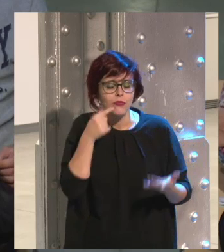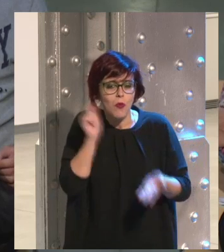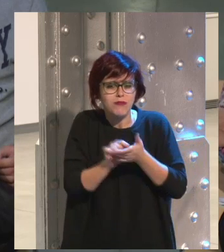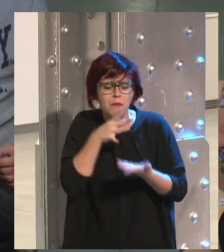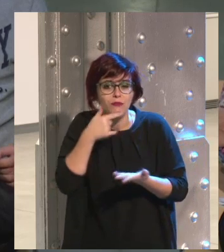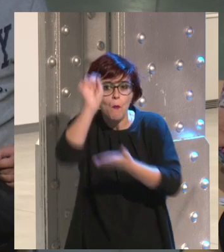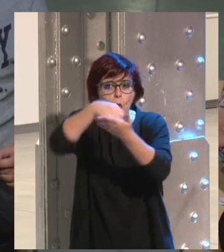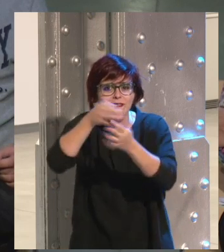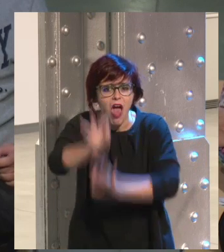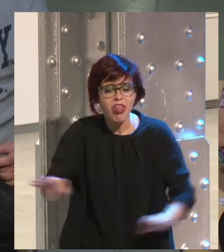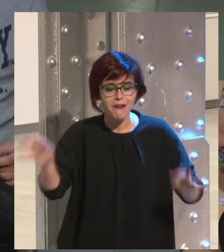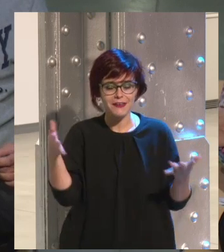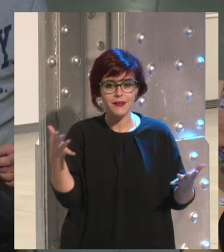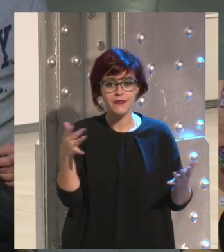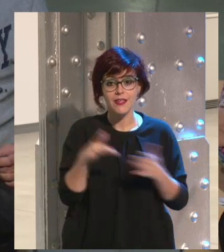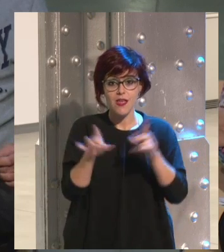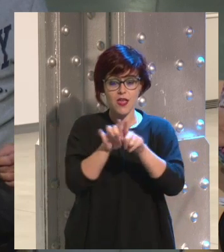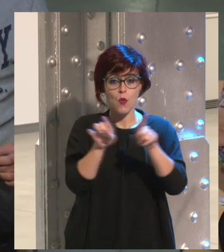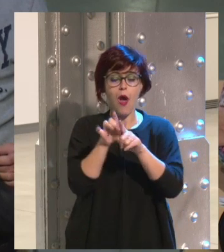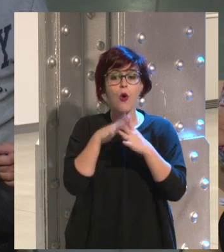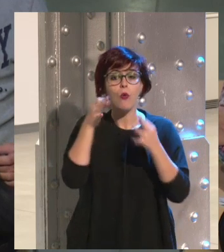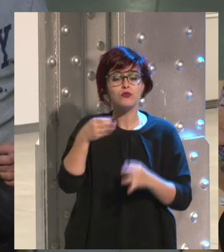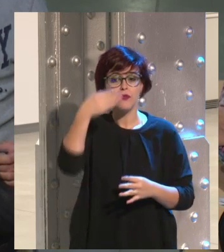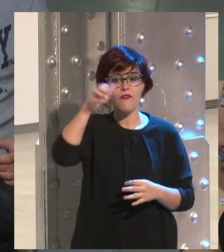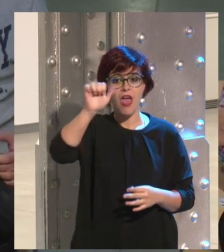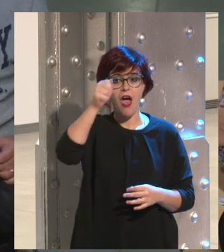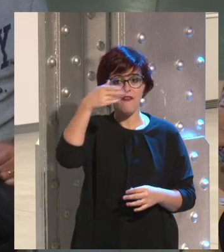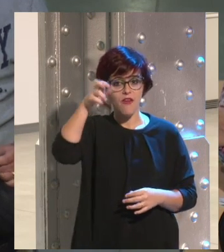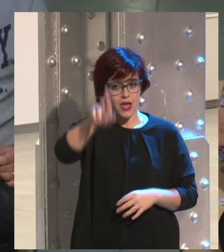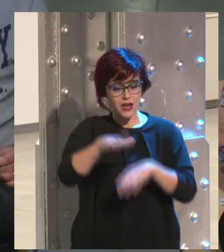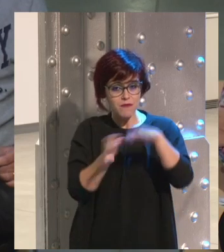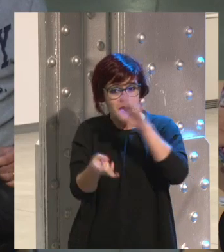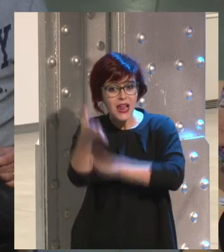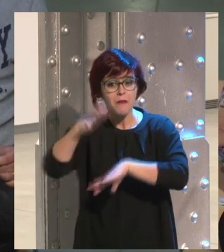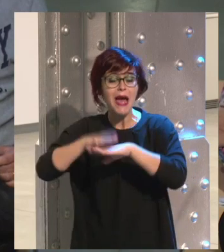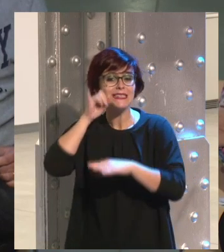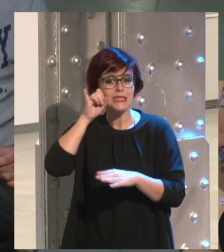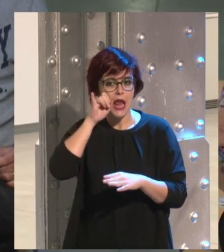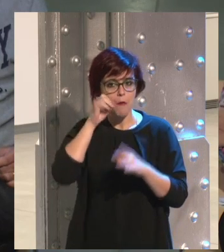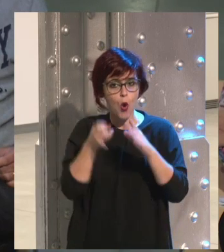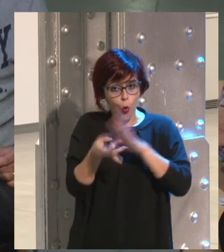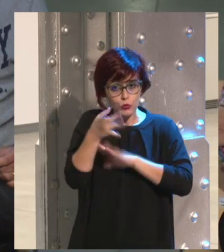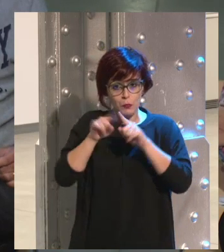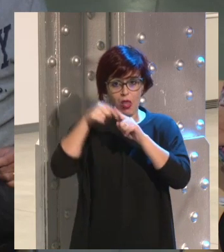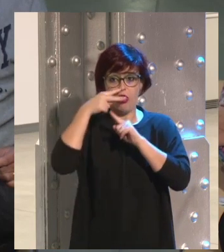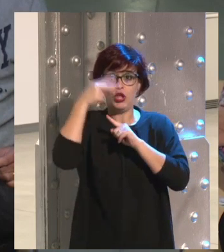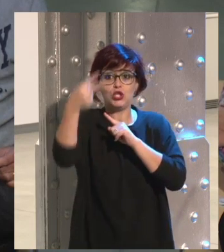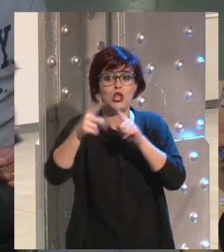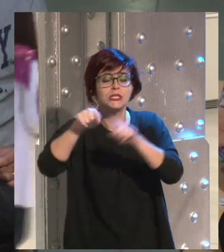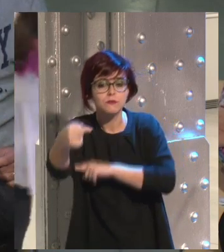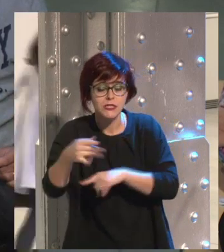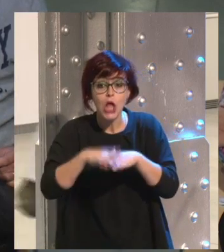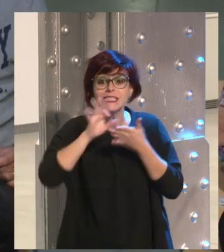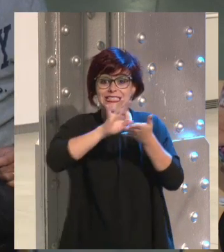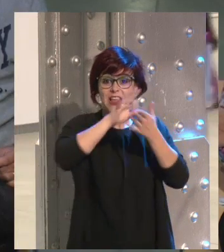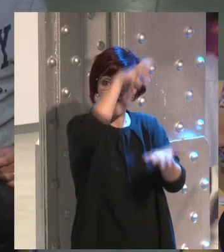día que Justin Bieber creó su cuenta en Instagram, creo que eran dos años después de la creación de Instagram, se cayeron los servidores